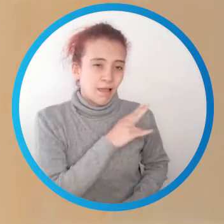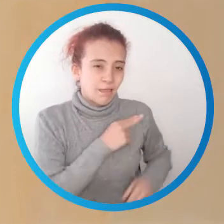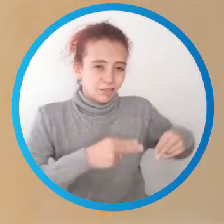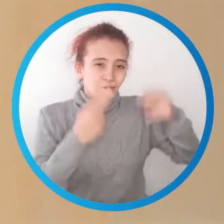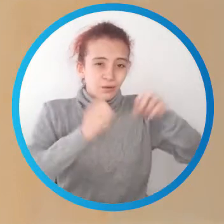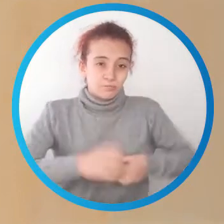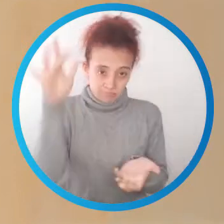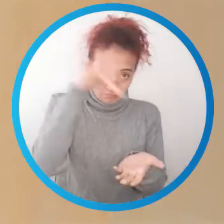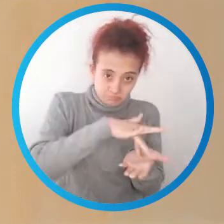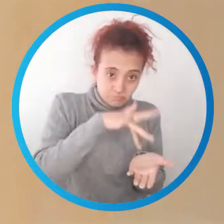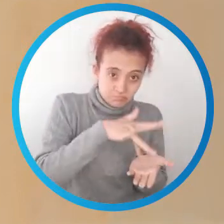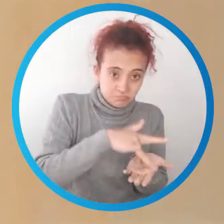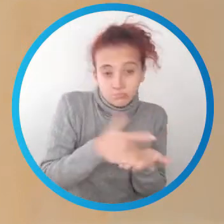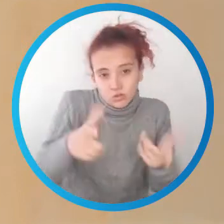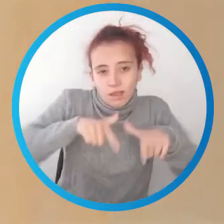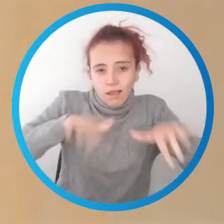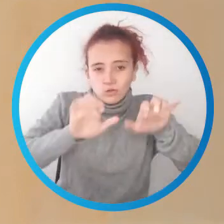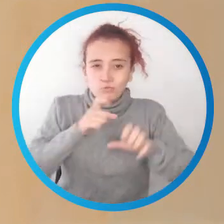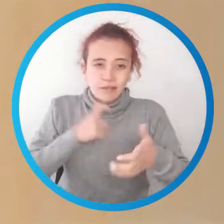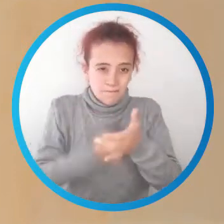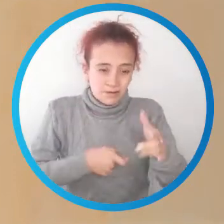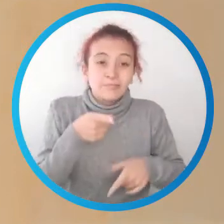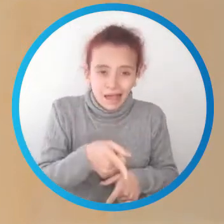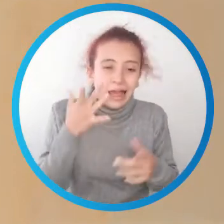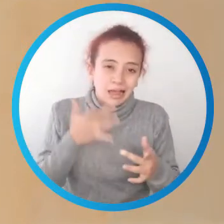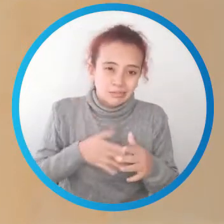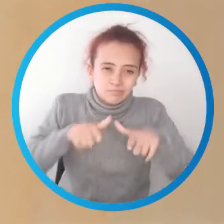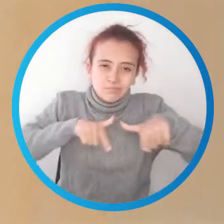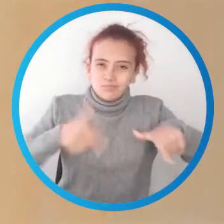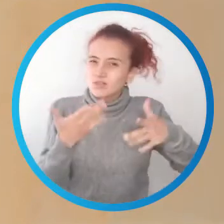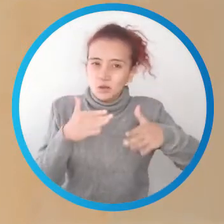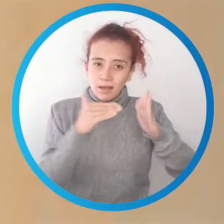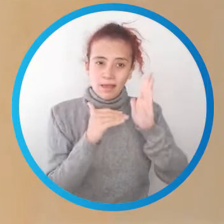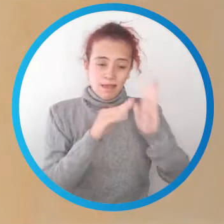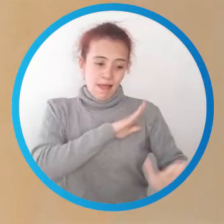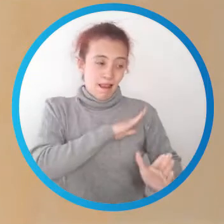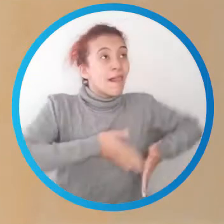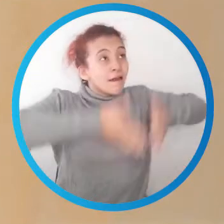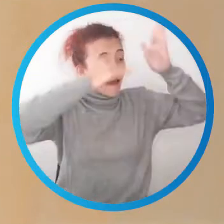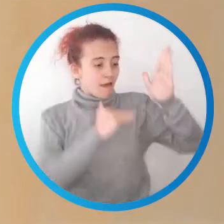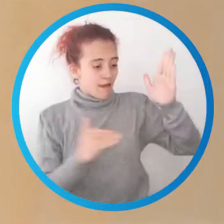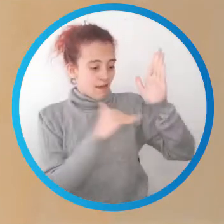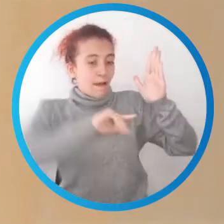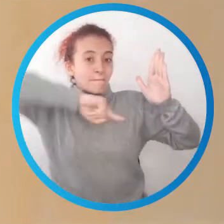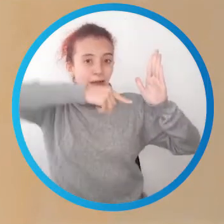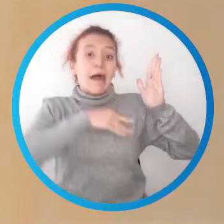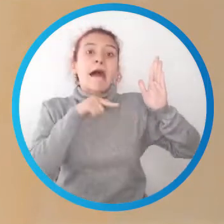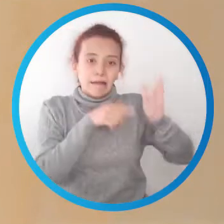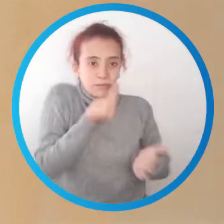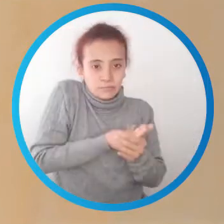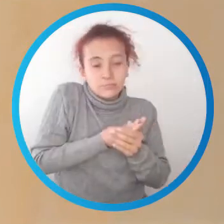todos los canales, el canal presencial a través de la Oficina de Impuestos ubicada en el primer piso de la Alcaldía Mayor de Tunja,